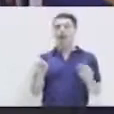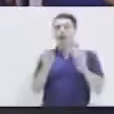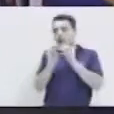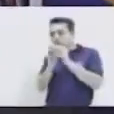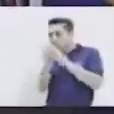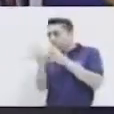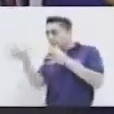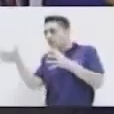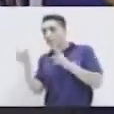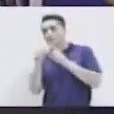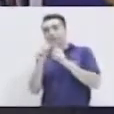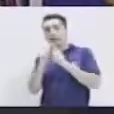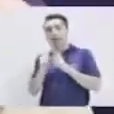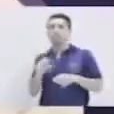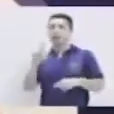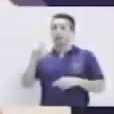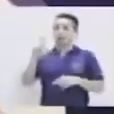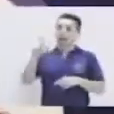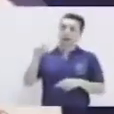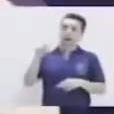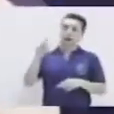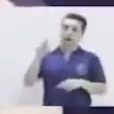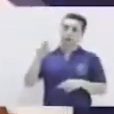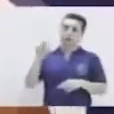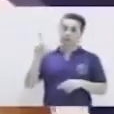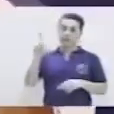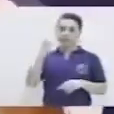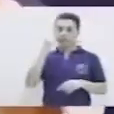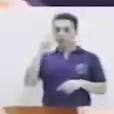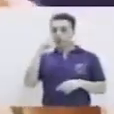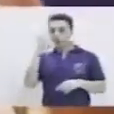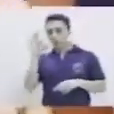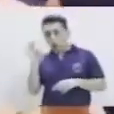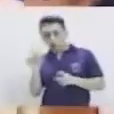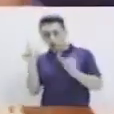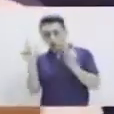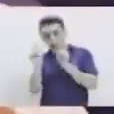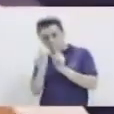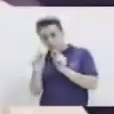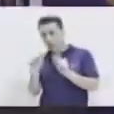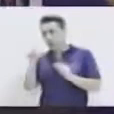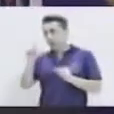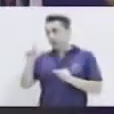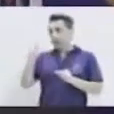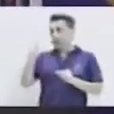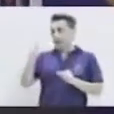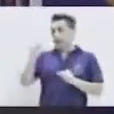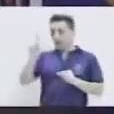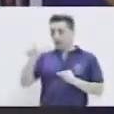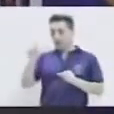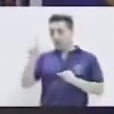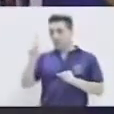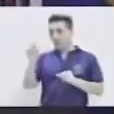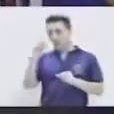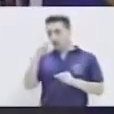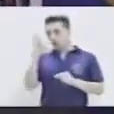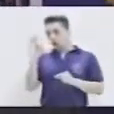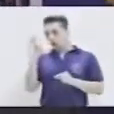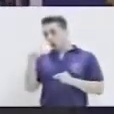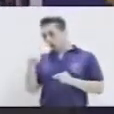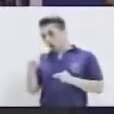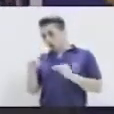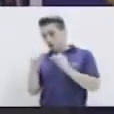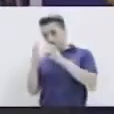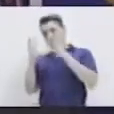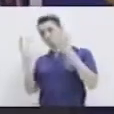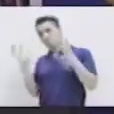clavelón, clavería, clavelonzote. Y ustedes van viendo qué familias van saliendo. Puedes usar de blusa. La